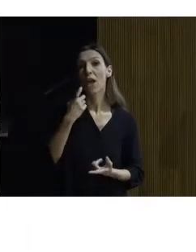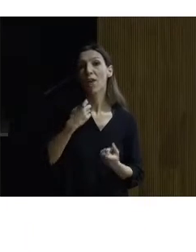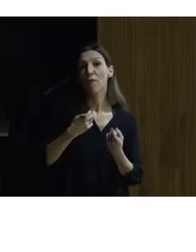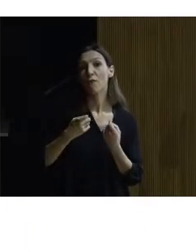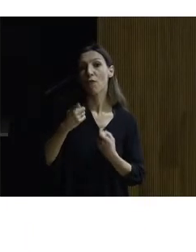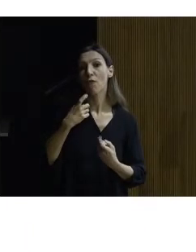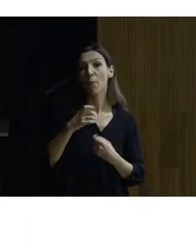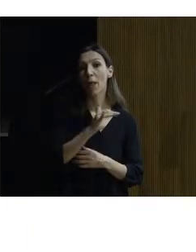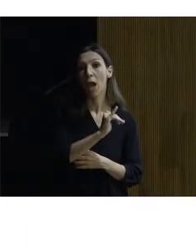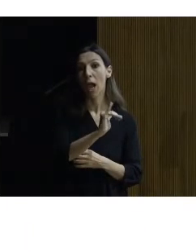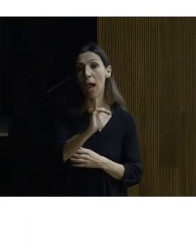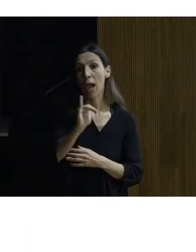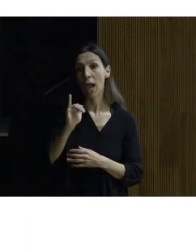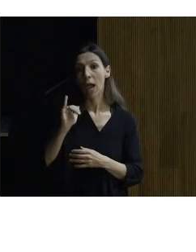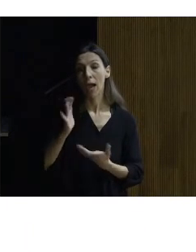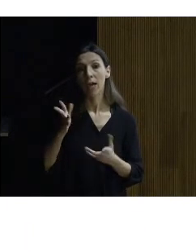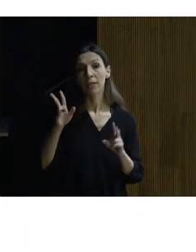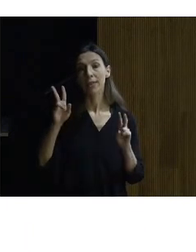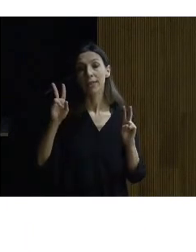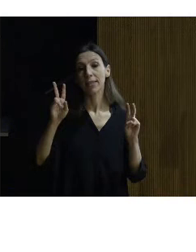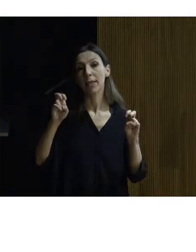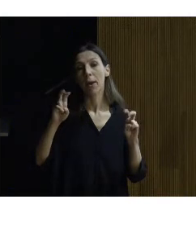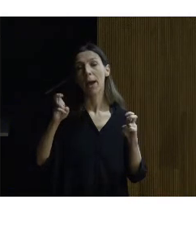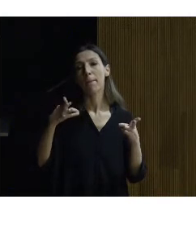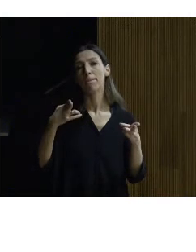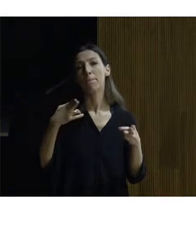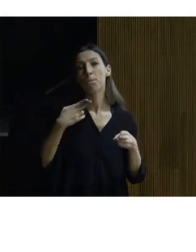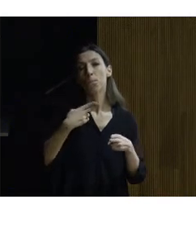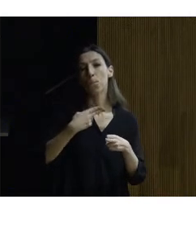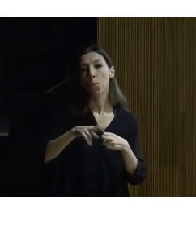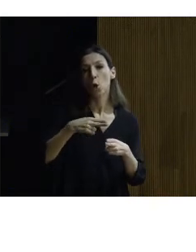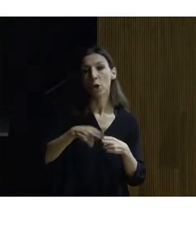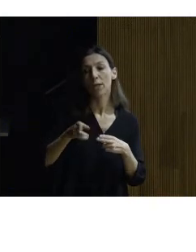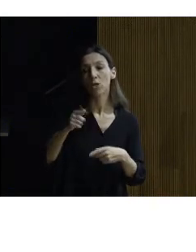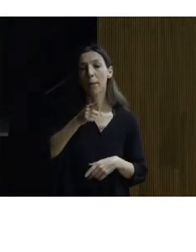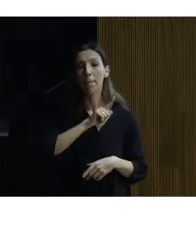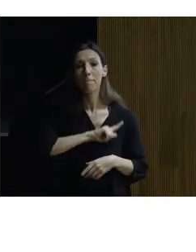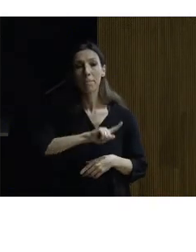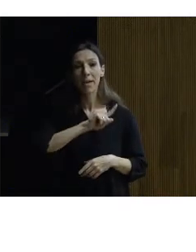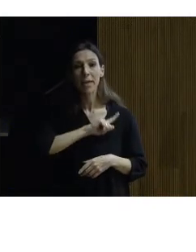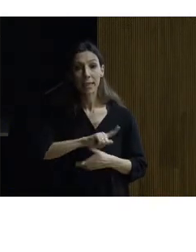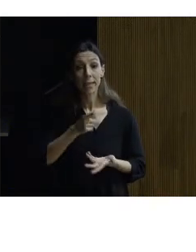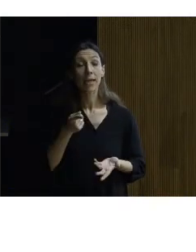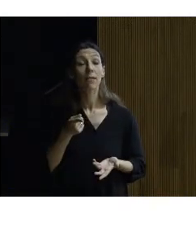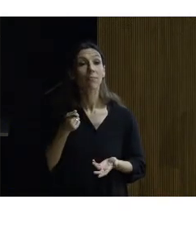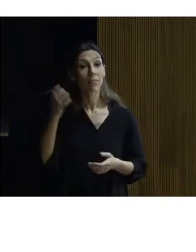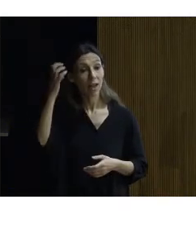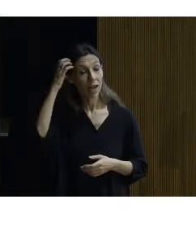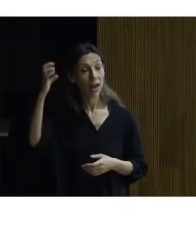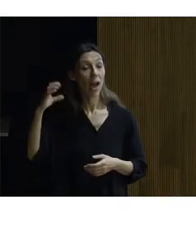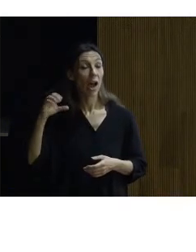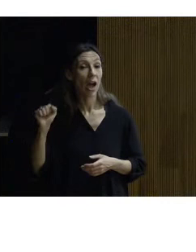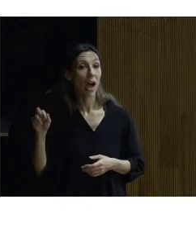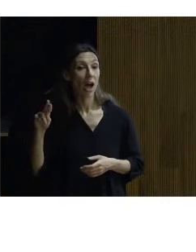la faceta política y la faceta militar de Carlos V y